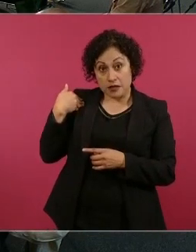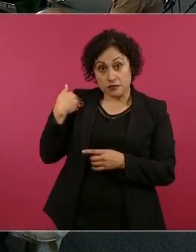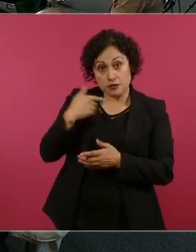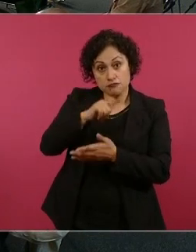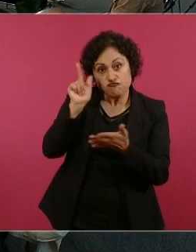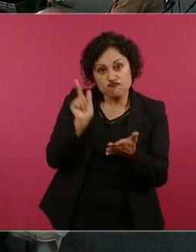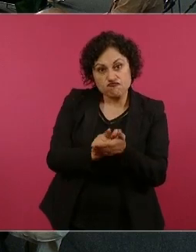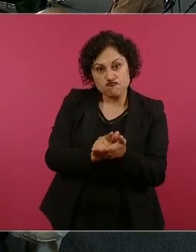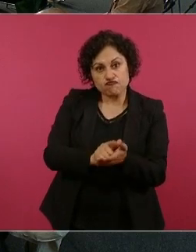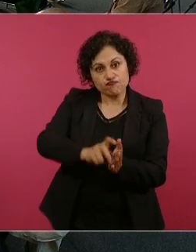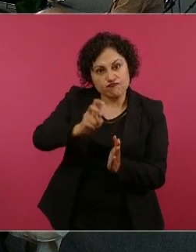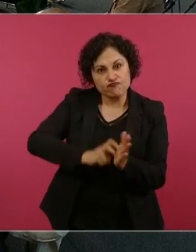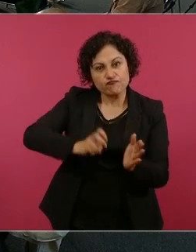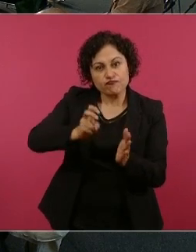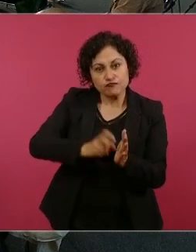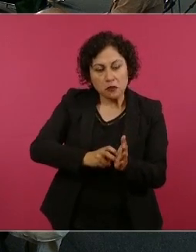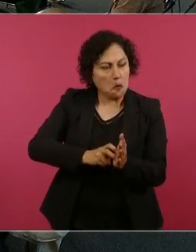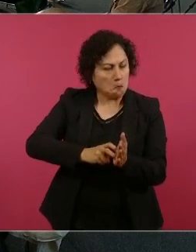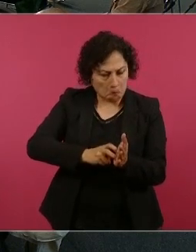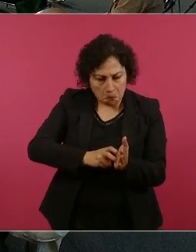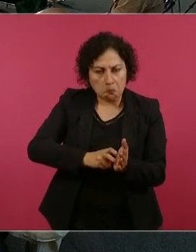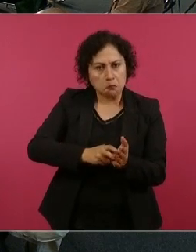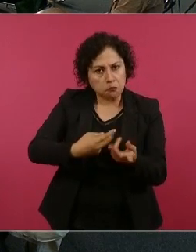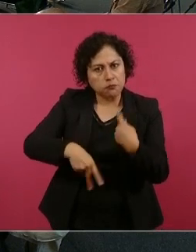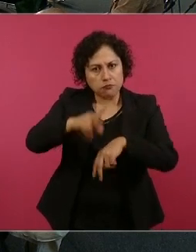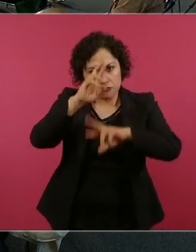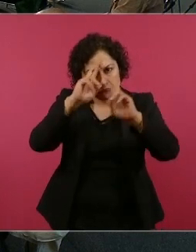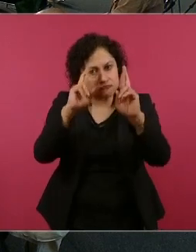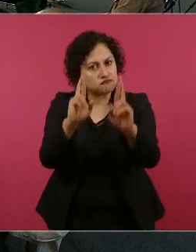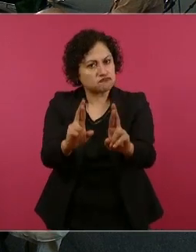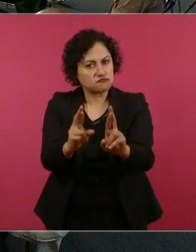inaugurar, para que se conozca más,